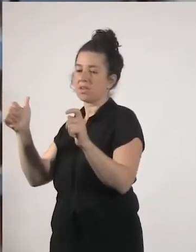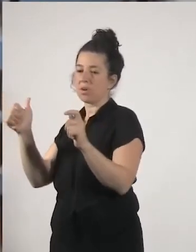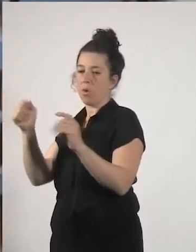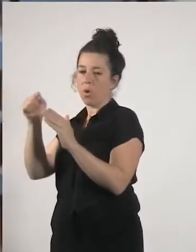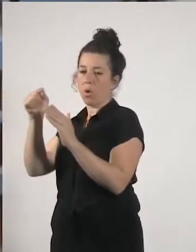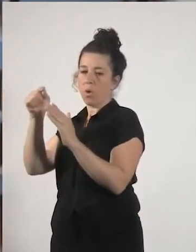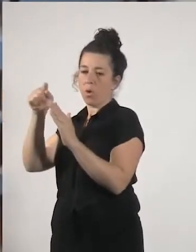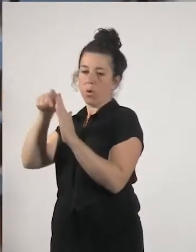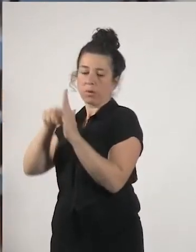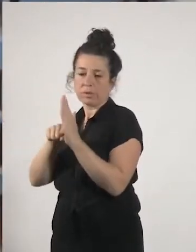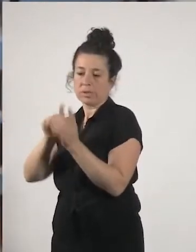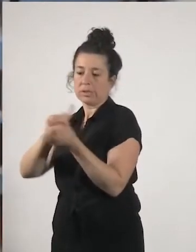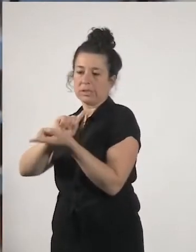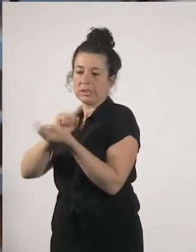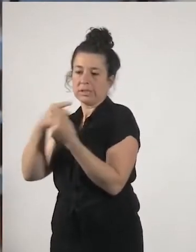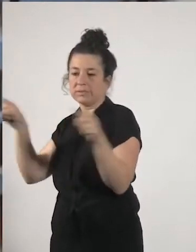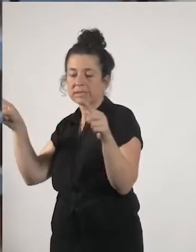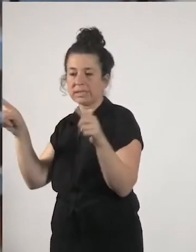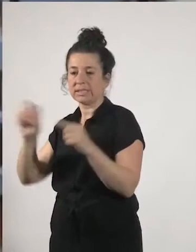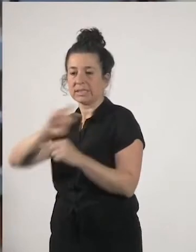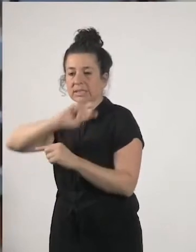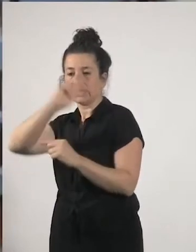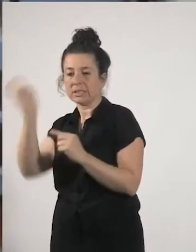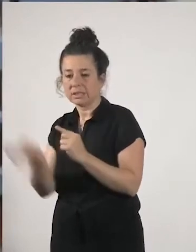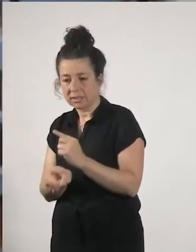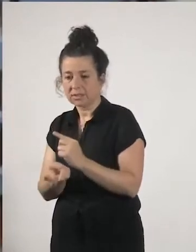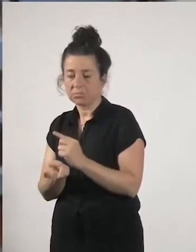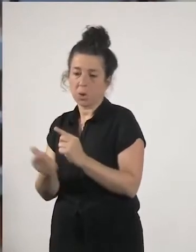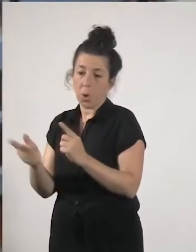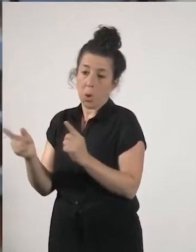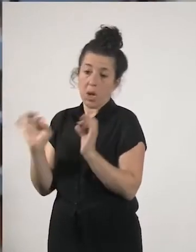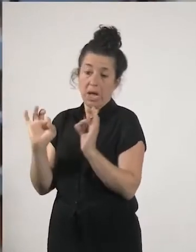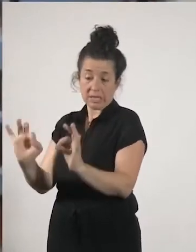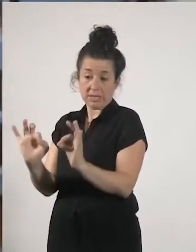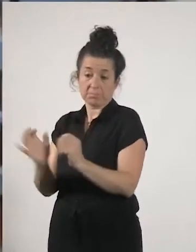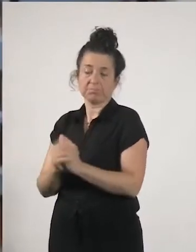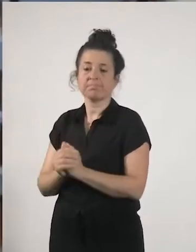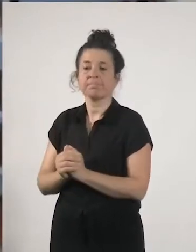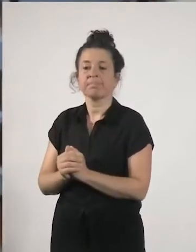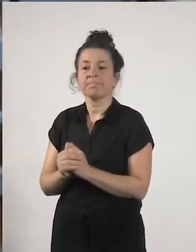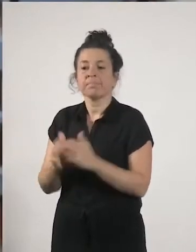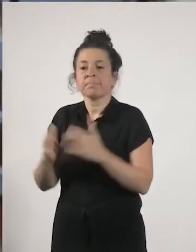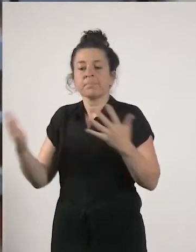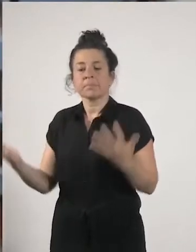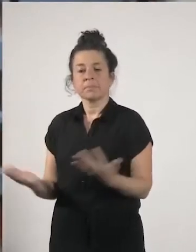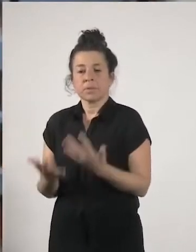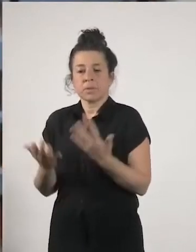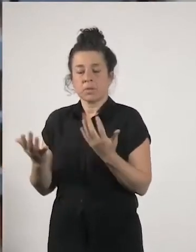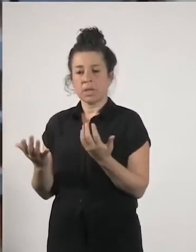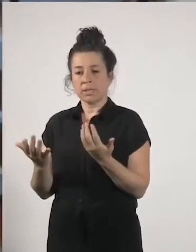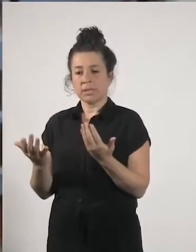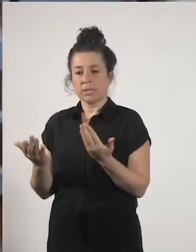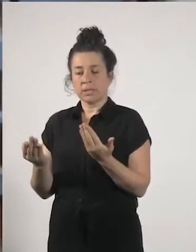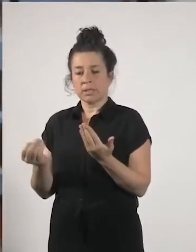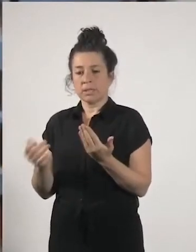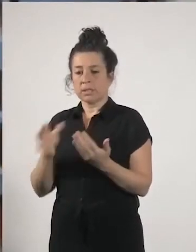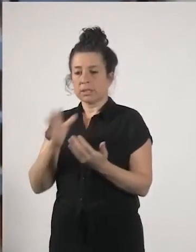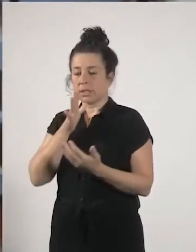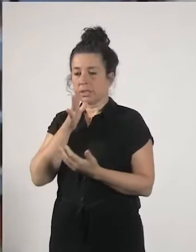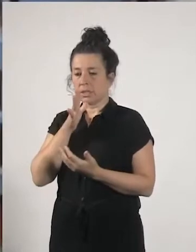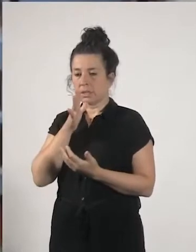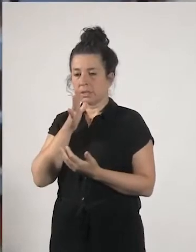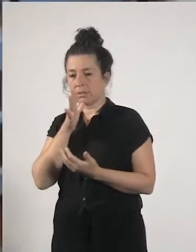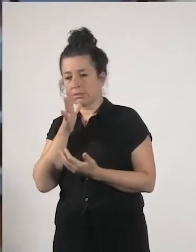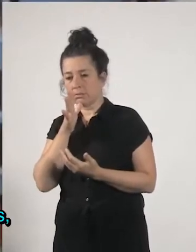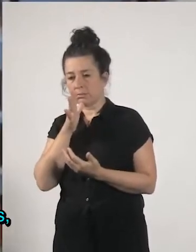y ese tipo de cosas entonces bueno pues es el momento también de